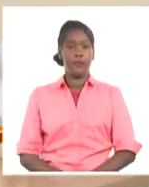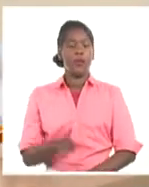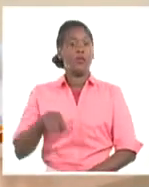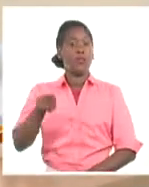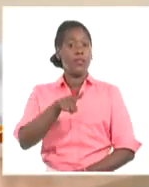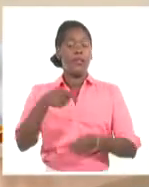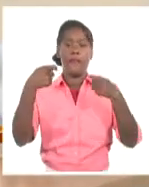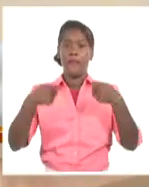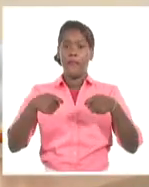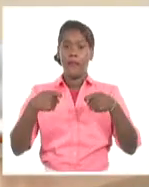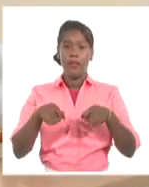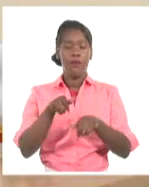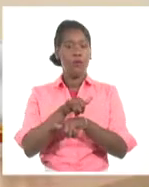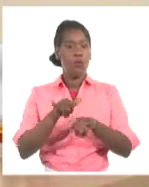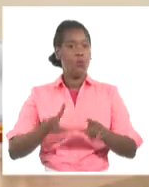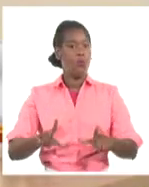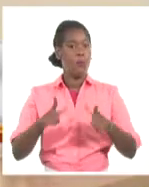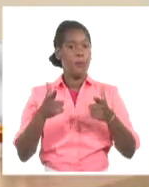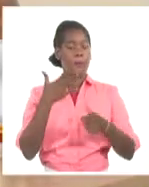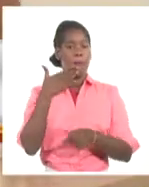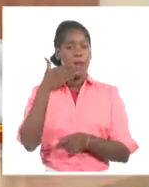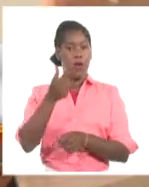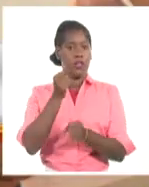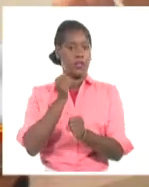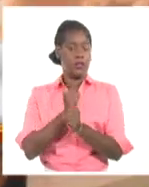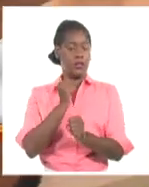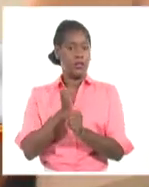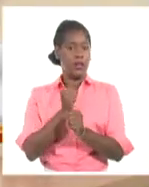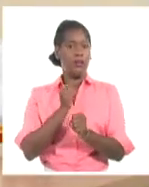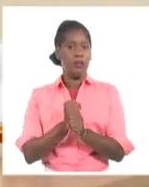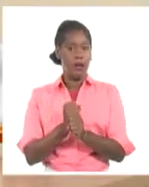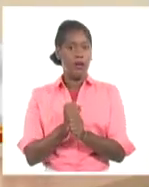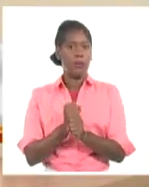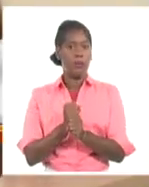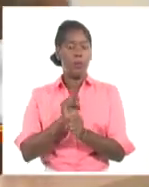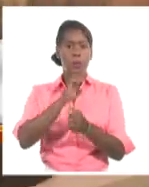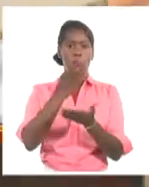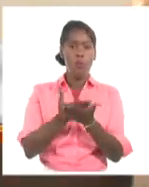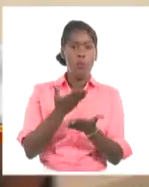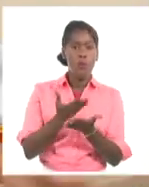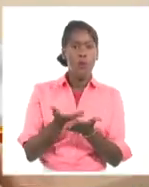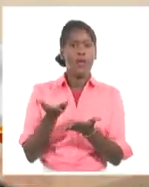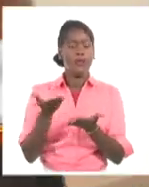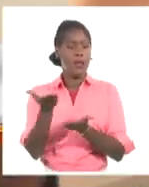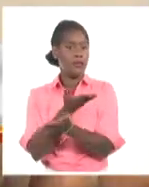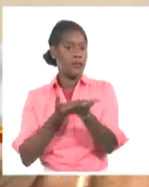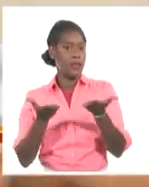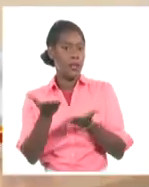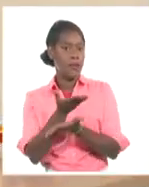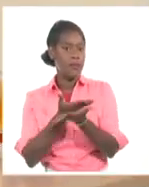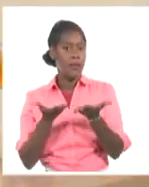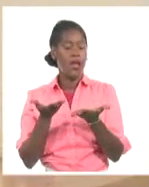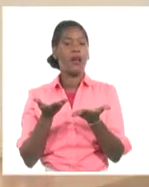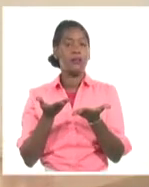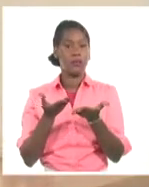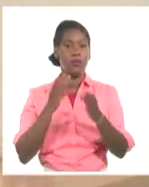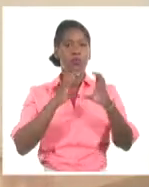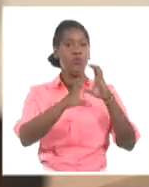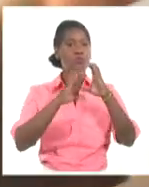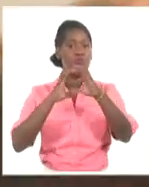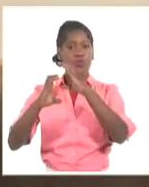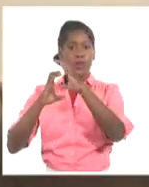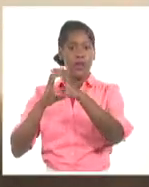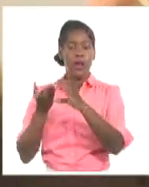del deber ser y reflejar las propias historias de vida aquí, cómo la compañera resolvió el problema de su